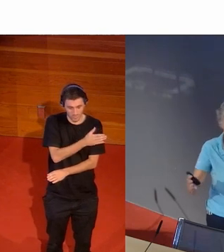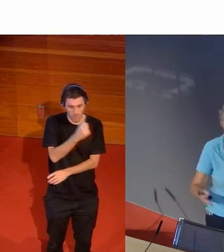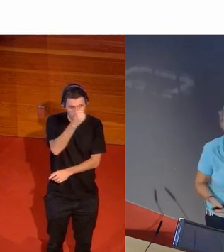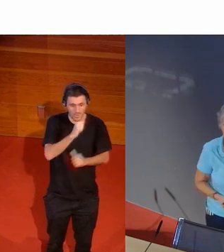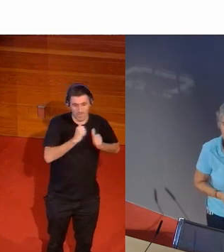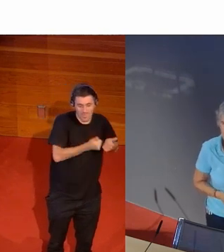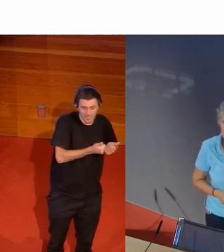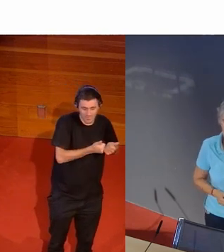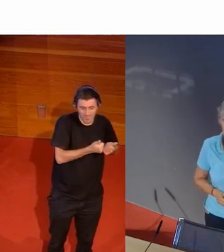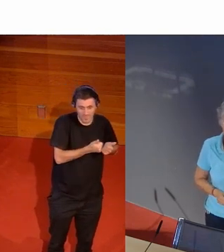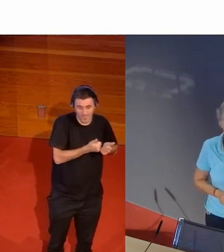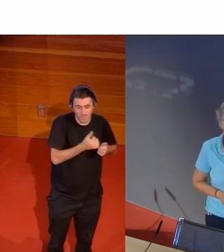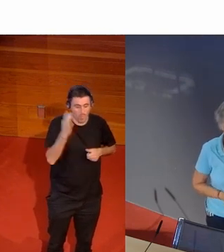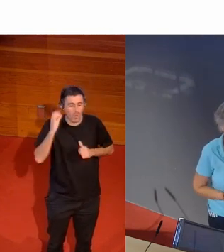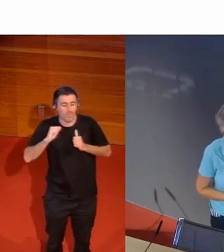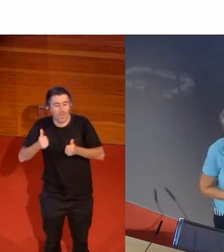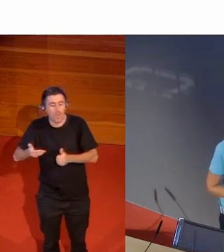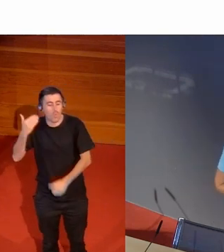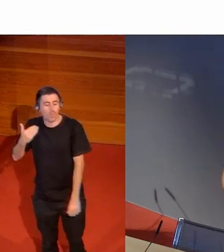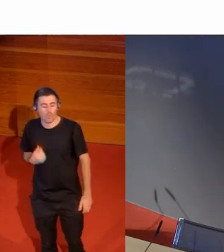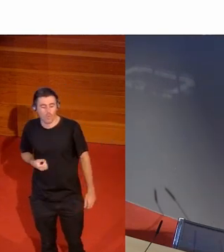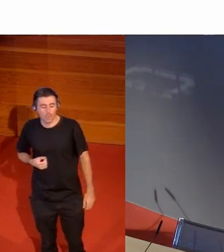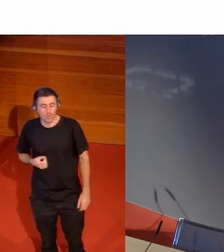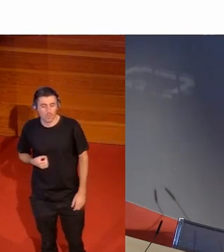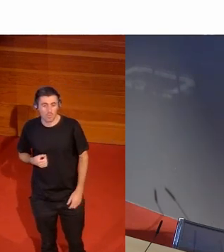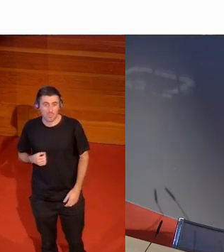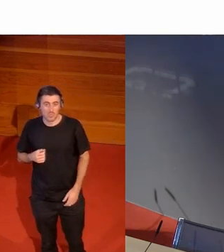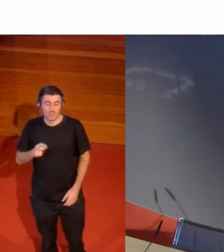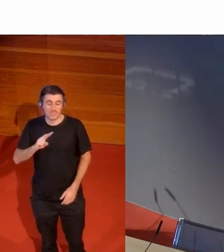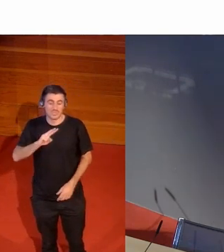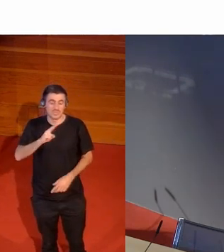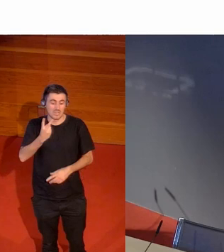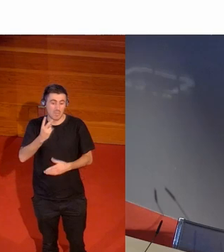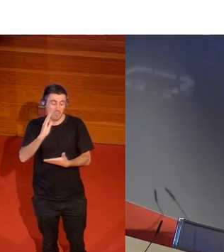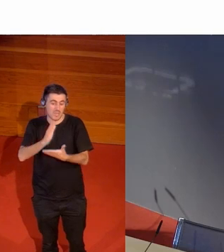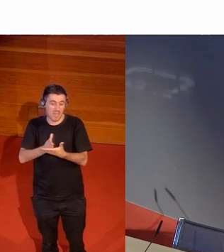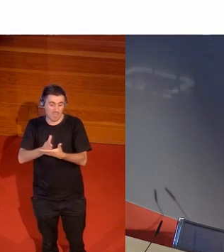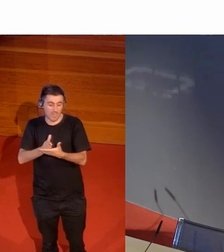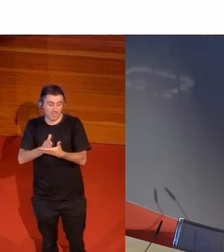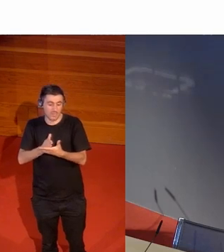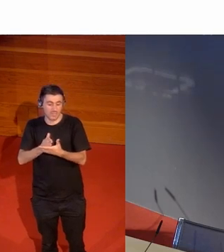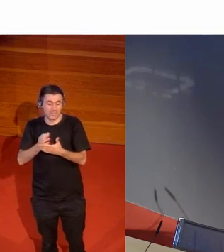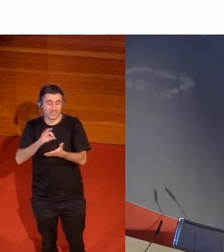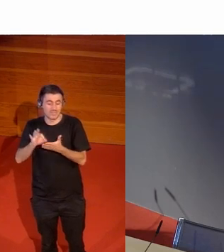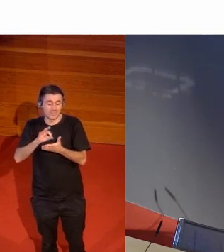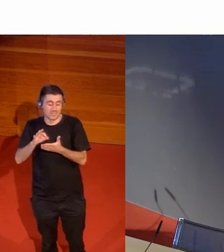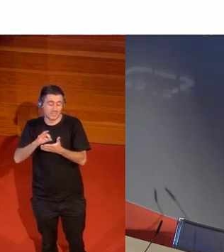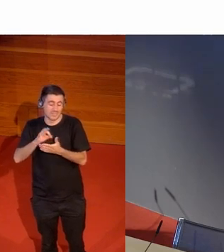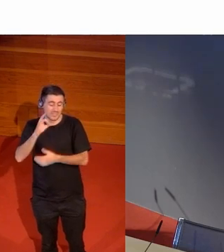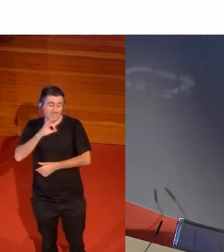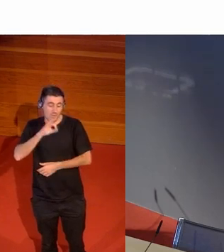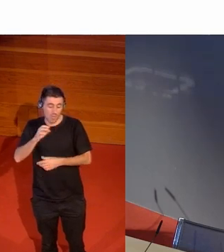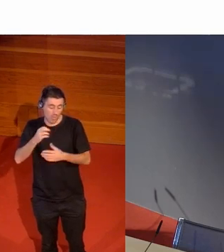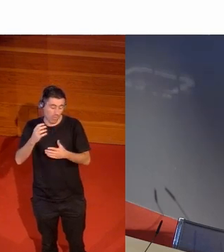más o menos segunda mitad del siglo XIX o sea es que llevamos 174 frente a 2.101 digo